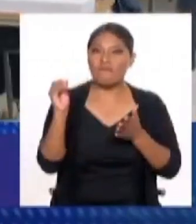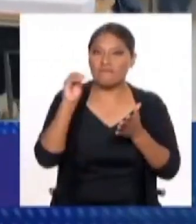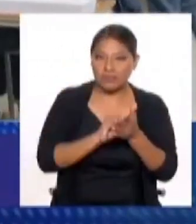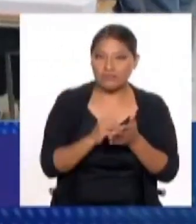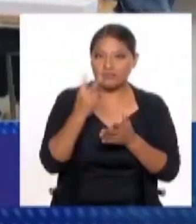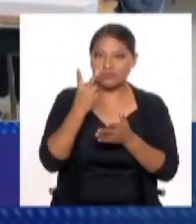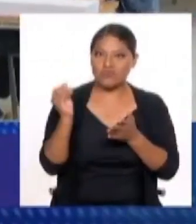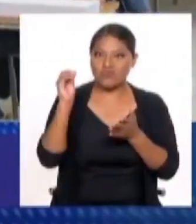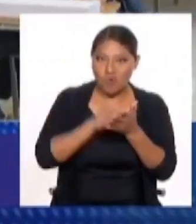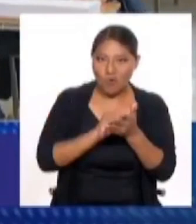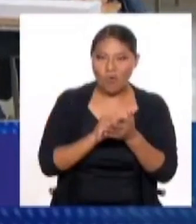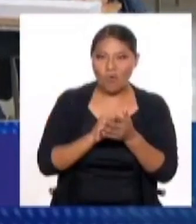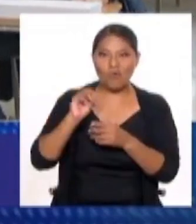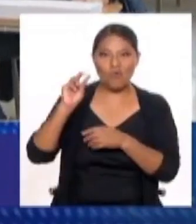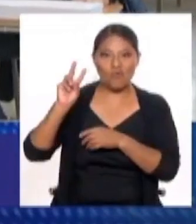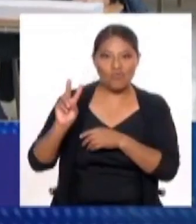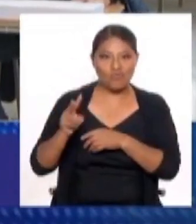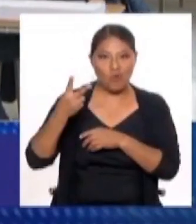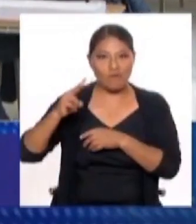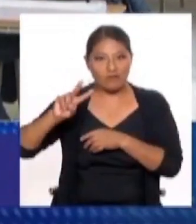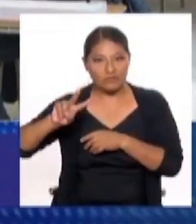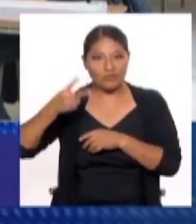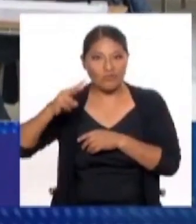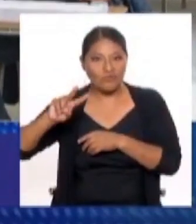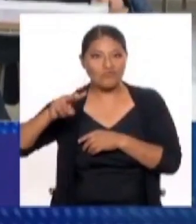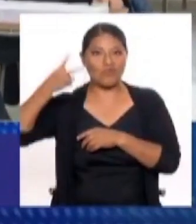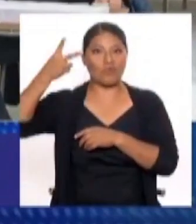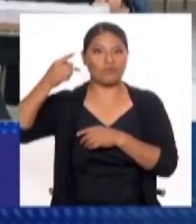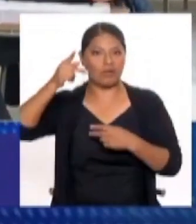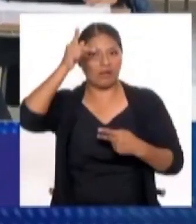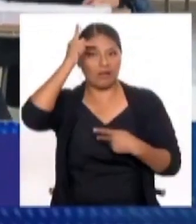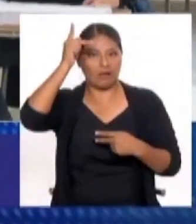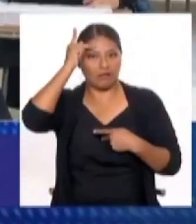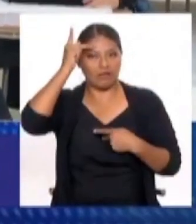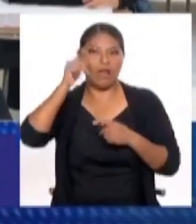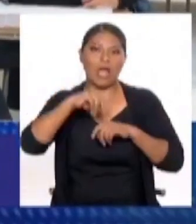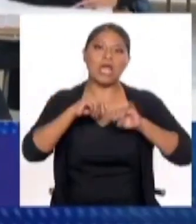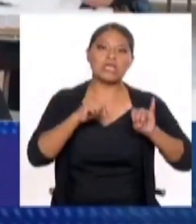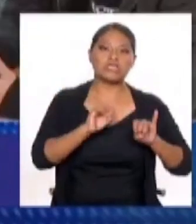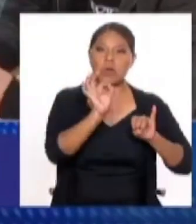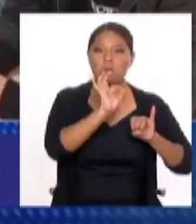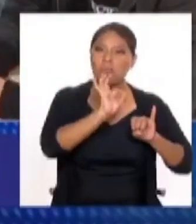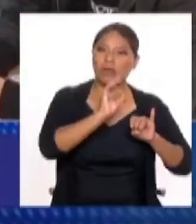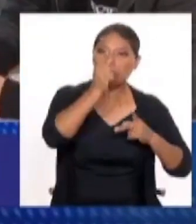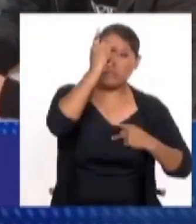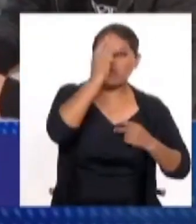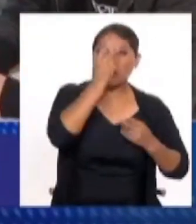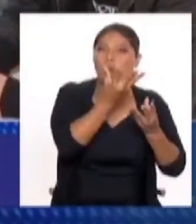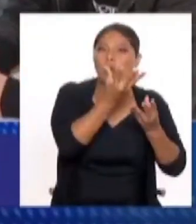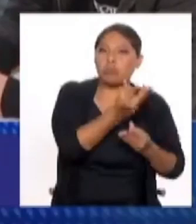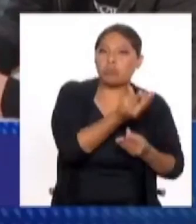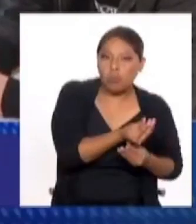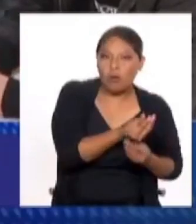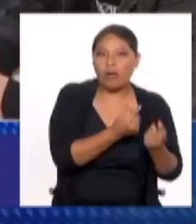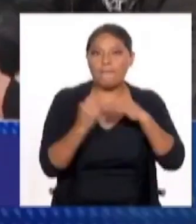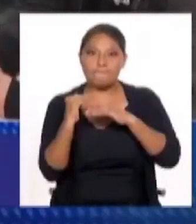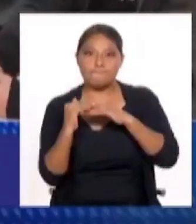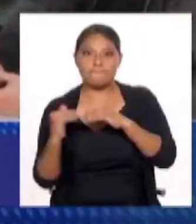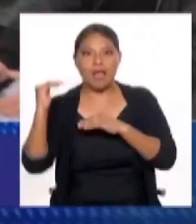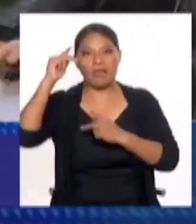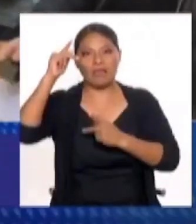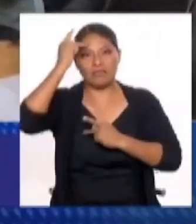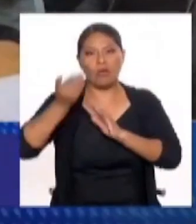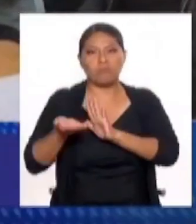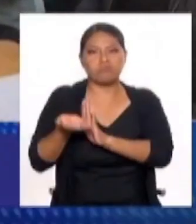doble de políticos de la derecha en el TikTok que de izquierda. Campo que además tiende a publicar menos.